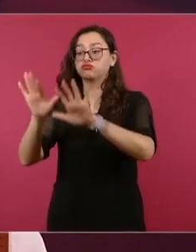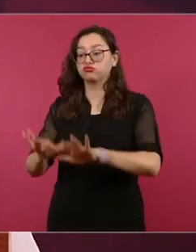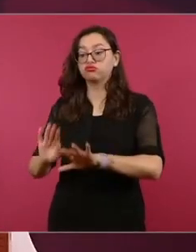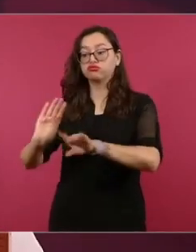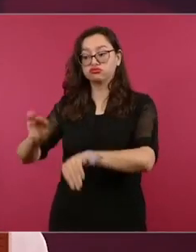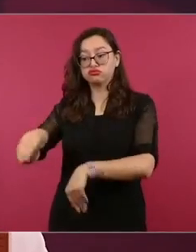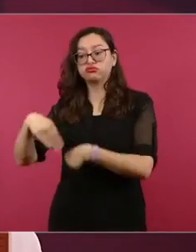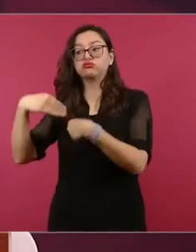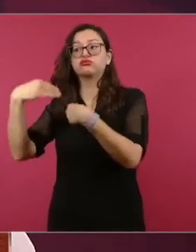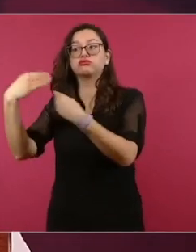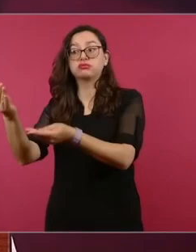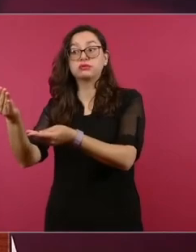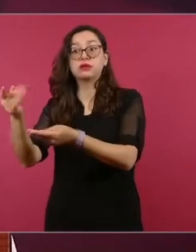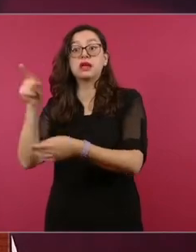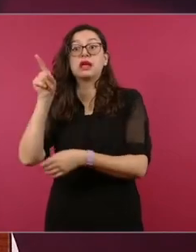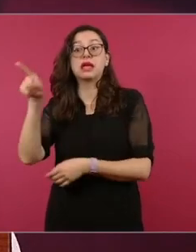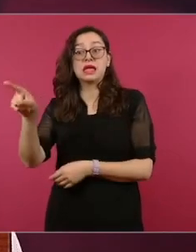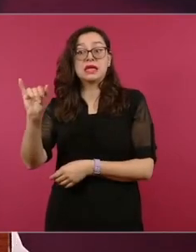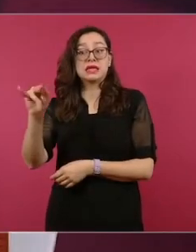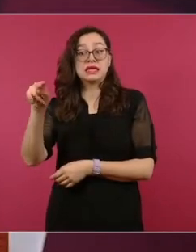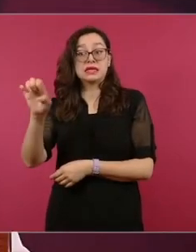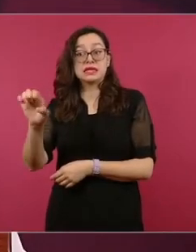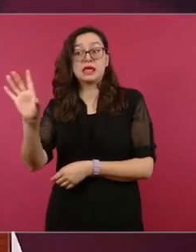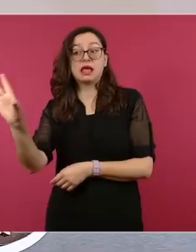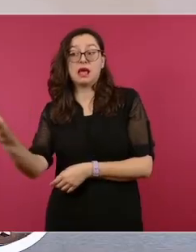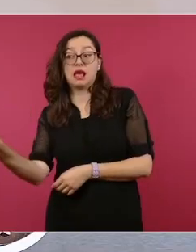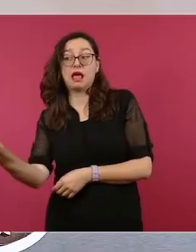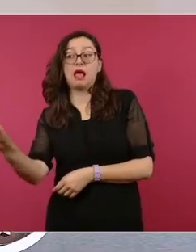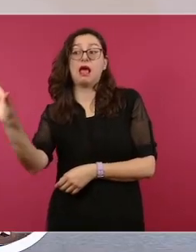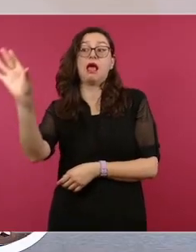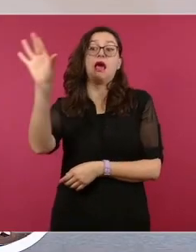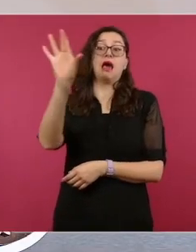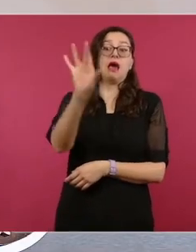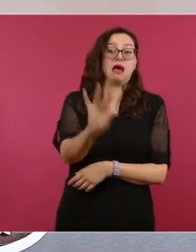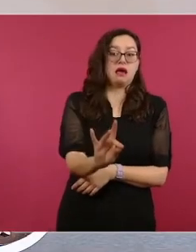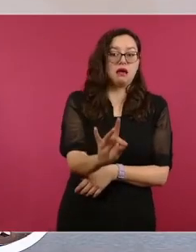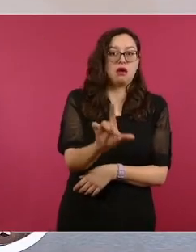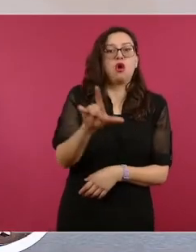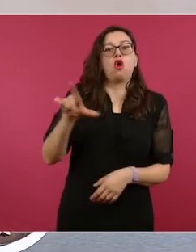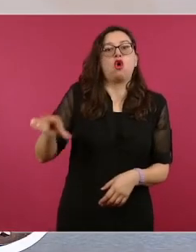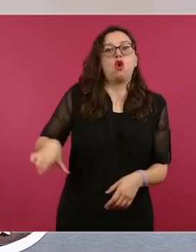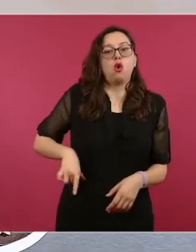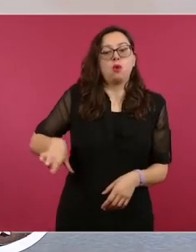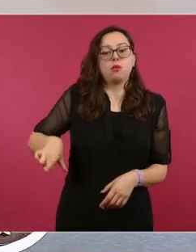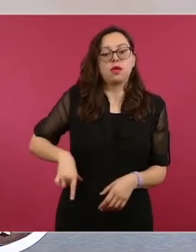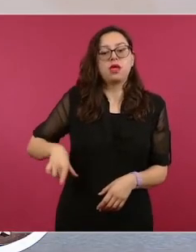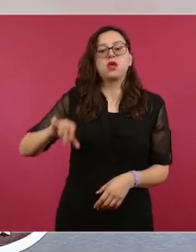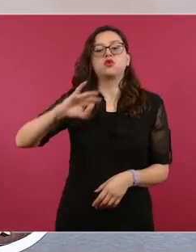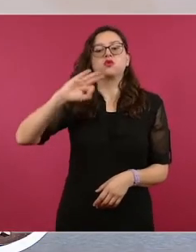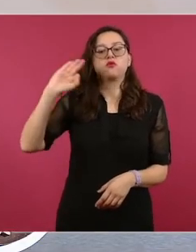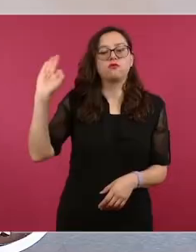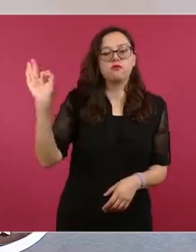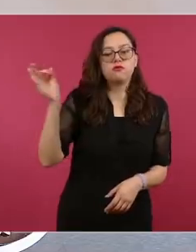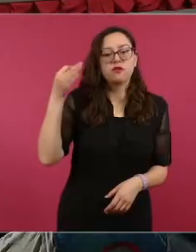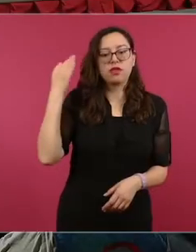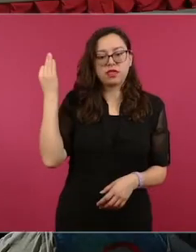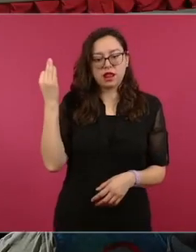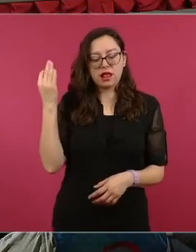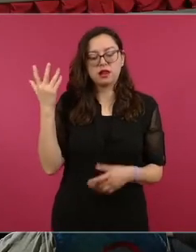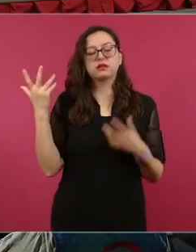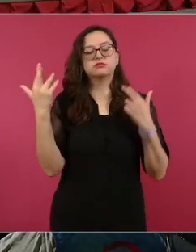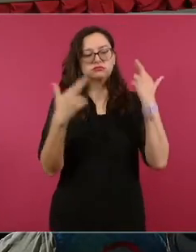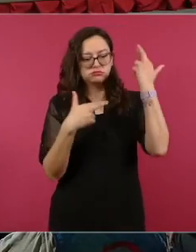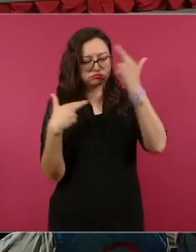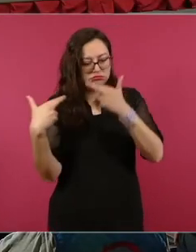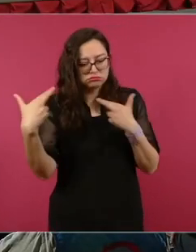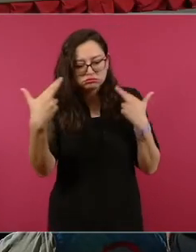coordinación con la Secretaría de la Defensa Nacional, quien valora el riesgo y define el nivel de protección